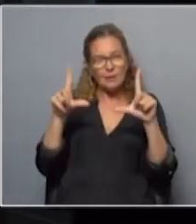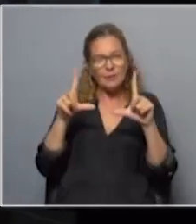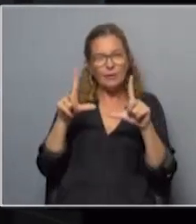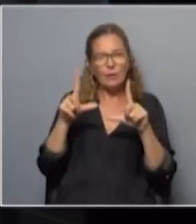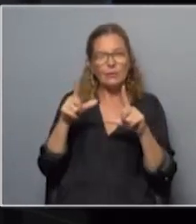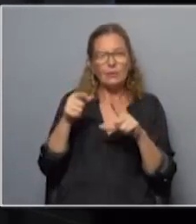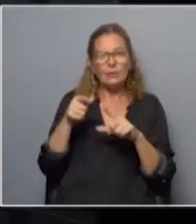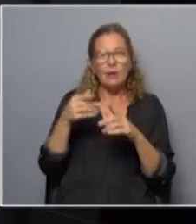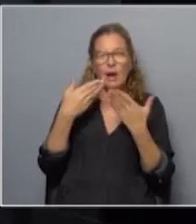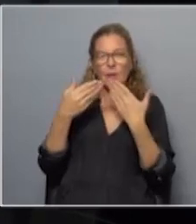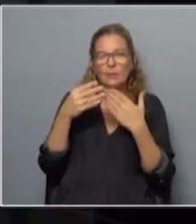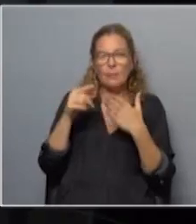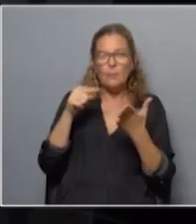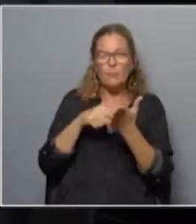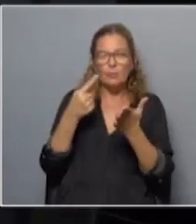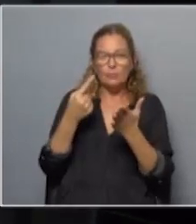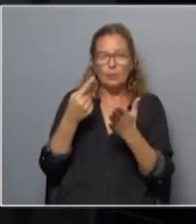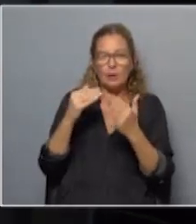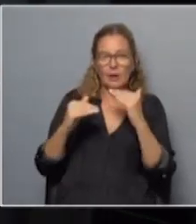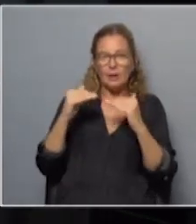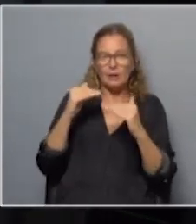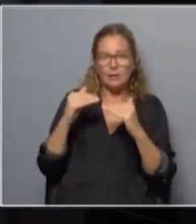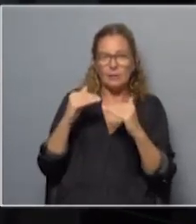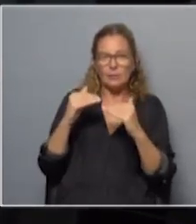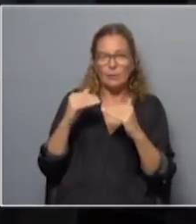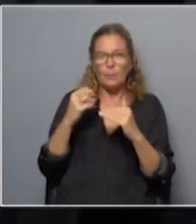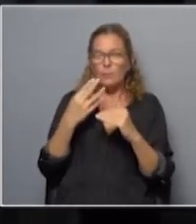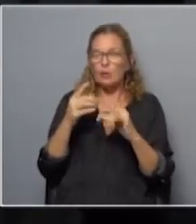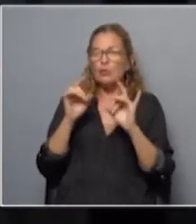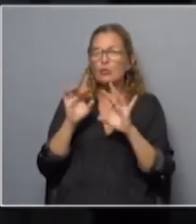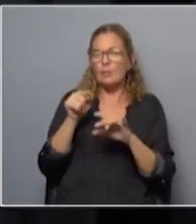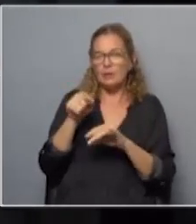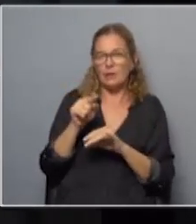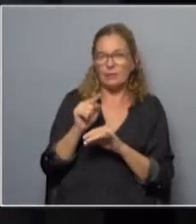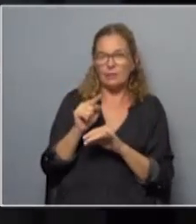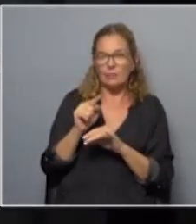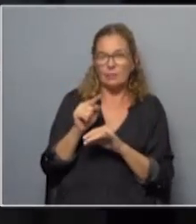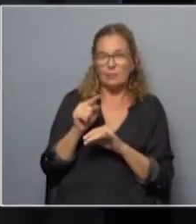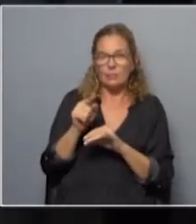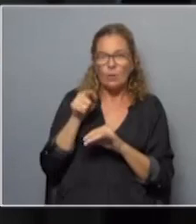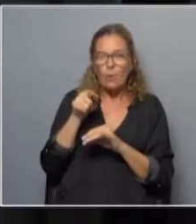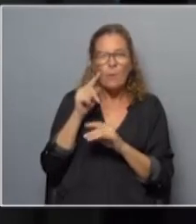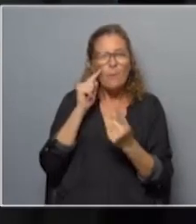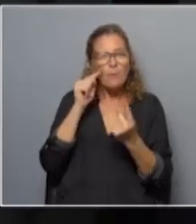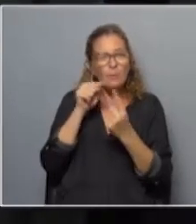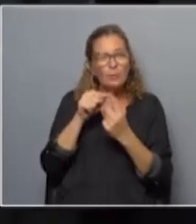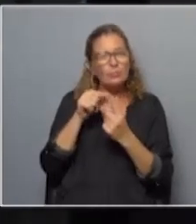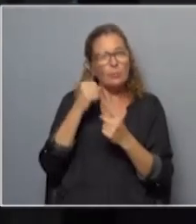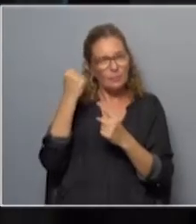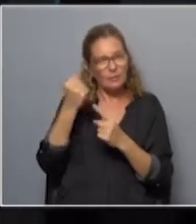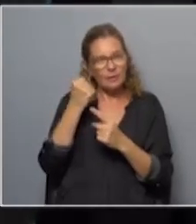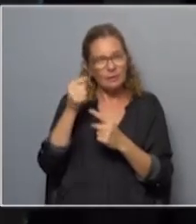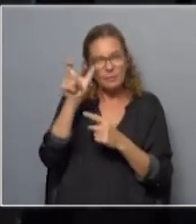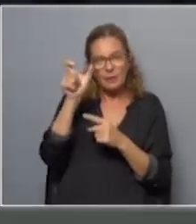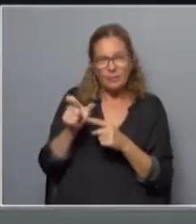refiere a un punto específicamente que es el equilibrio en términos cuantitativos solamente eso pero ha sido un punto muy llamativo fue llamativo porque la